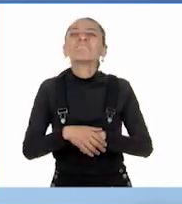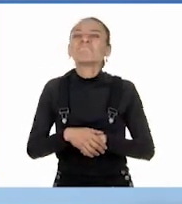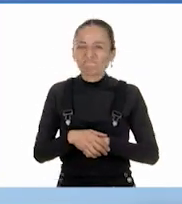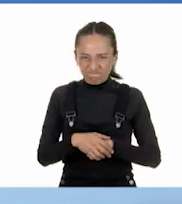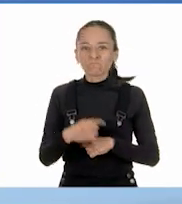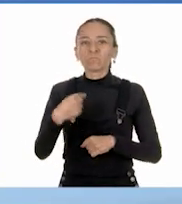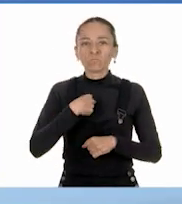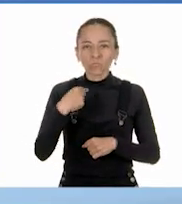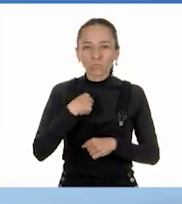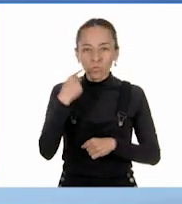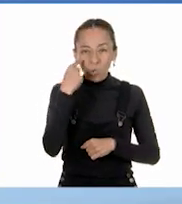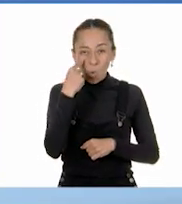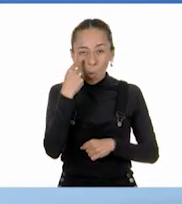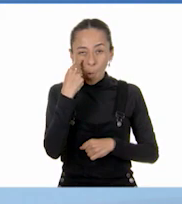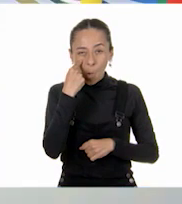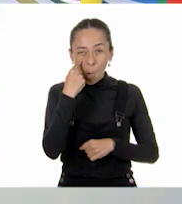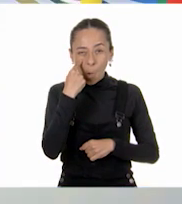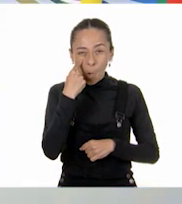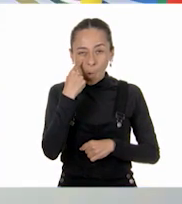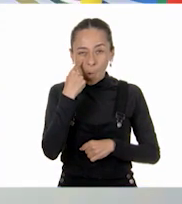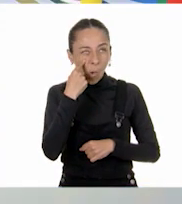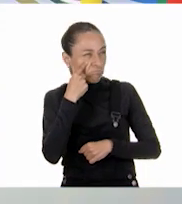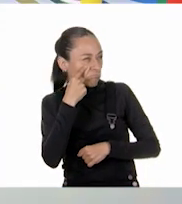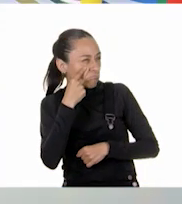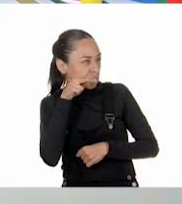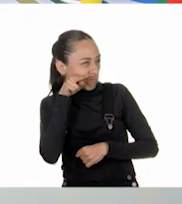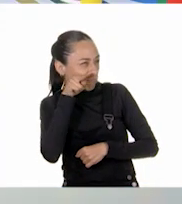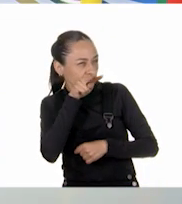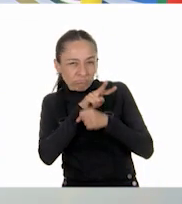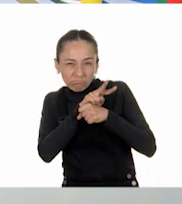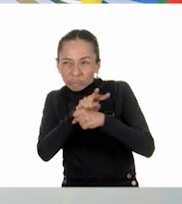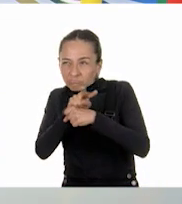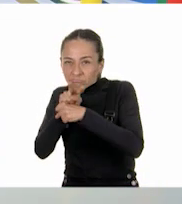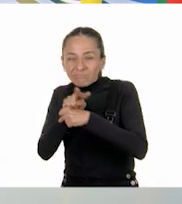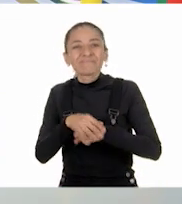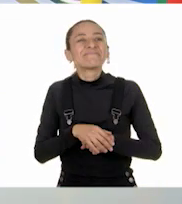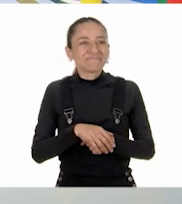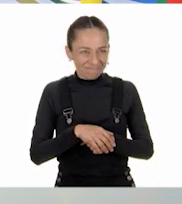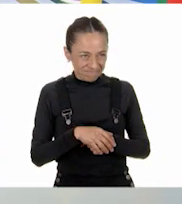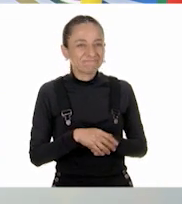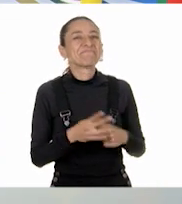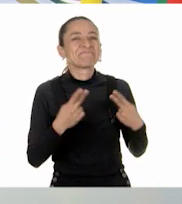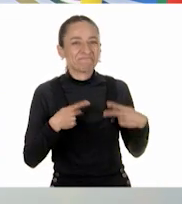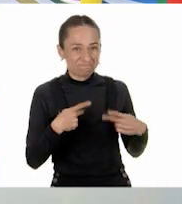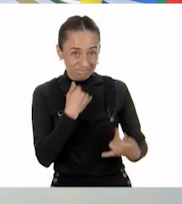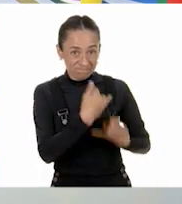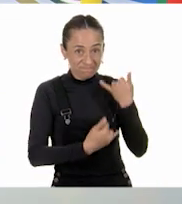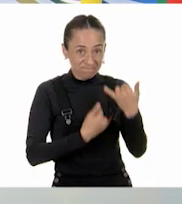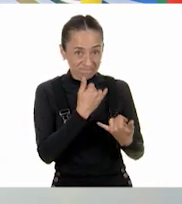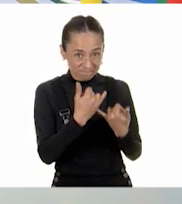vigilante. Y los participantes seremos María y yo. ¡Ah, perfecto!